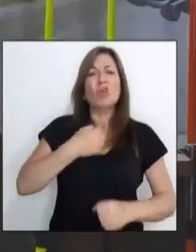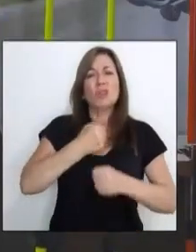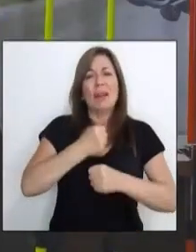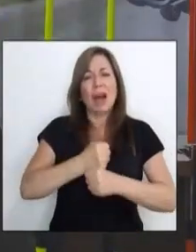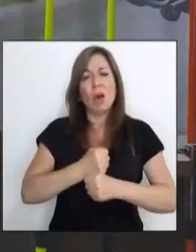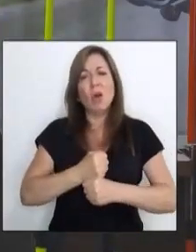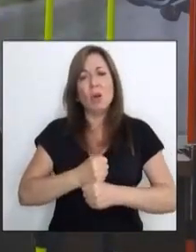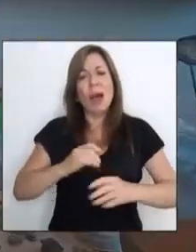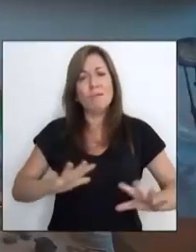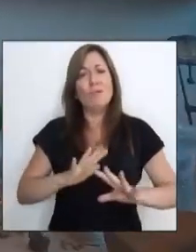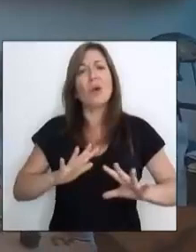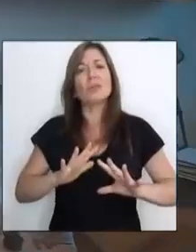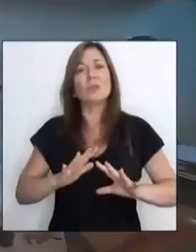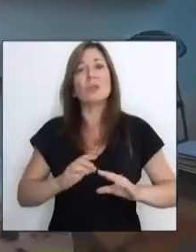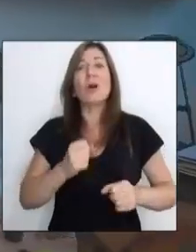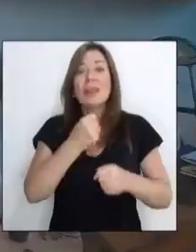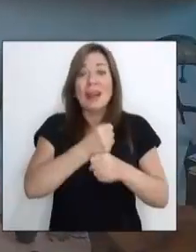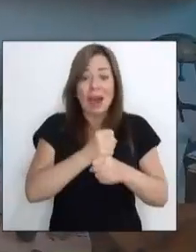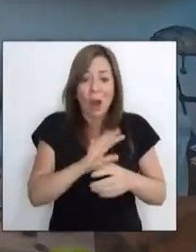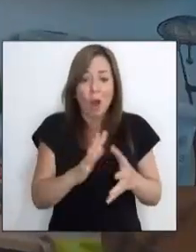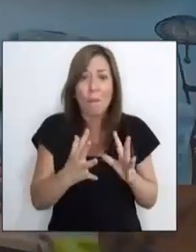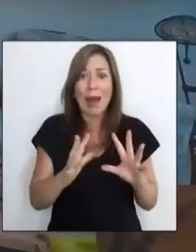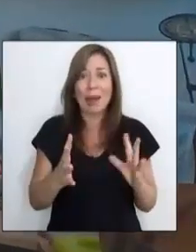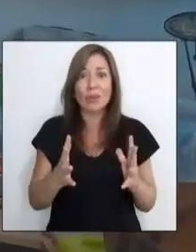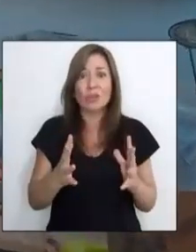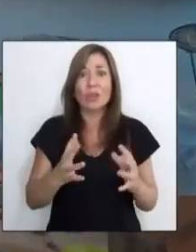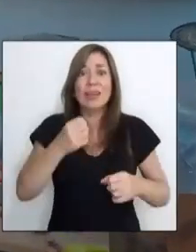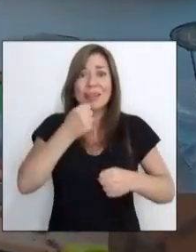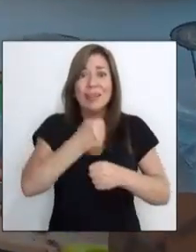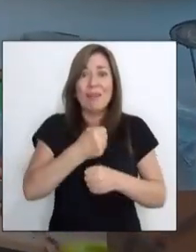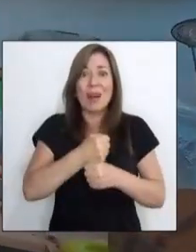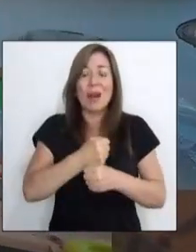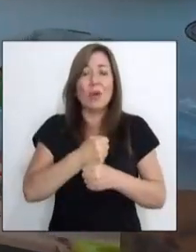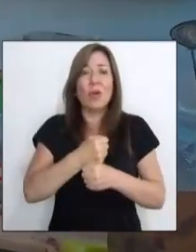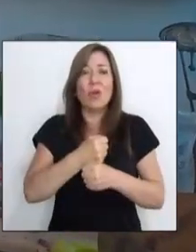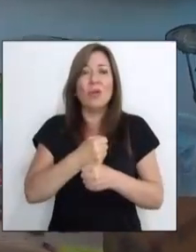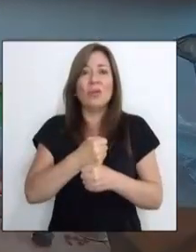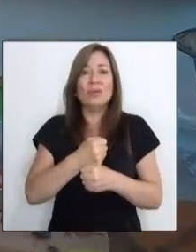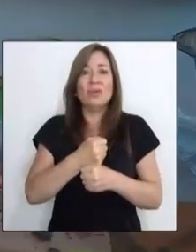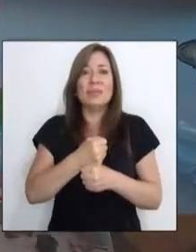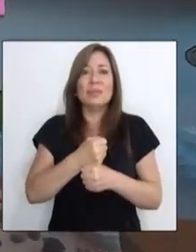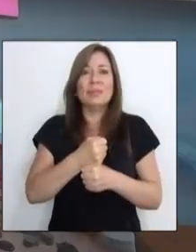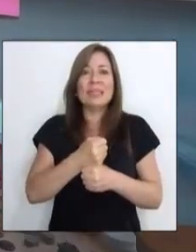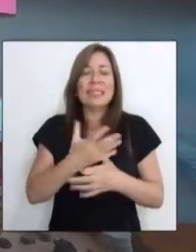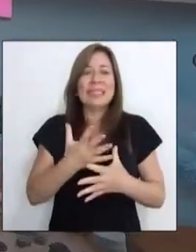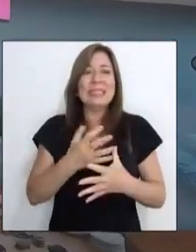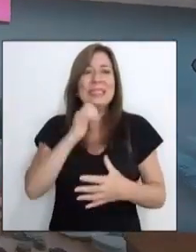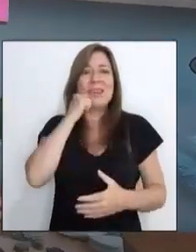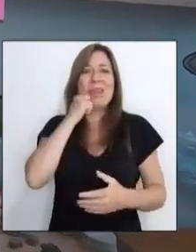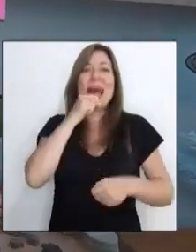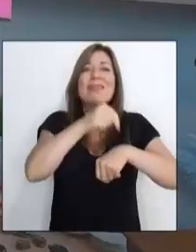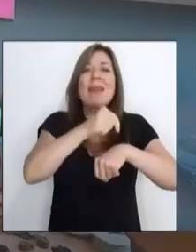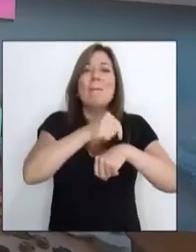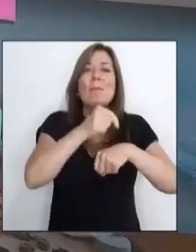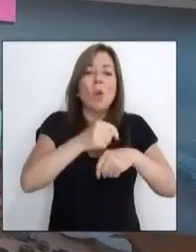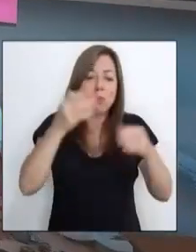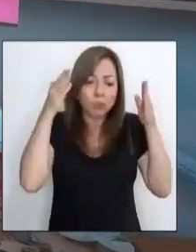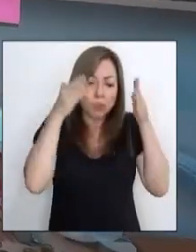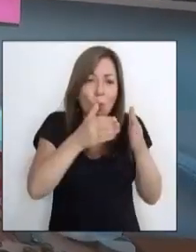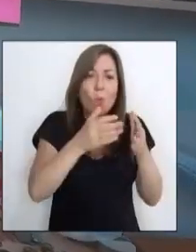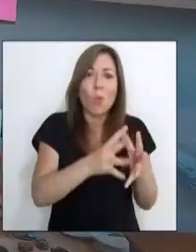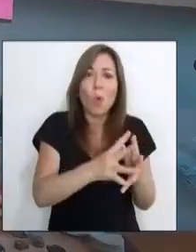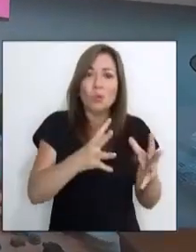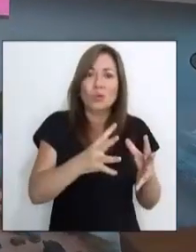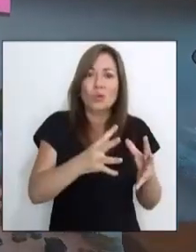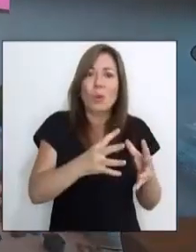siempre he dicho todo con trabajo. El trabajo manual es un trabajo que te degenera mucho